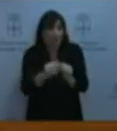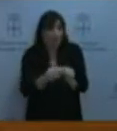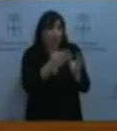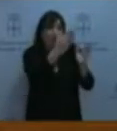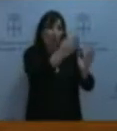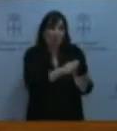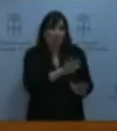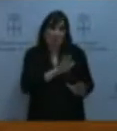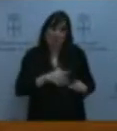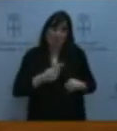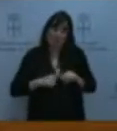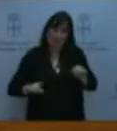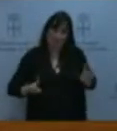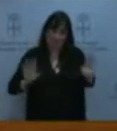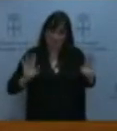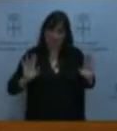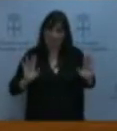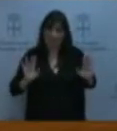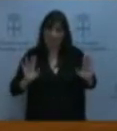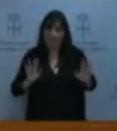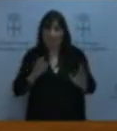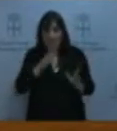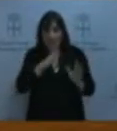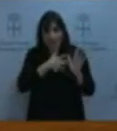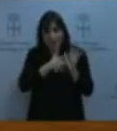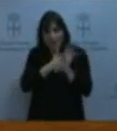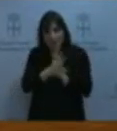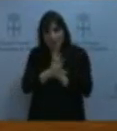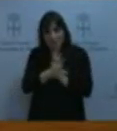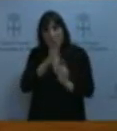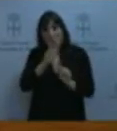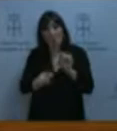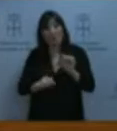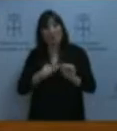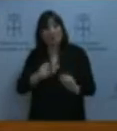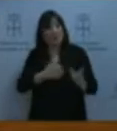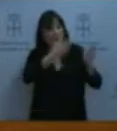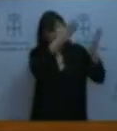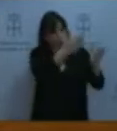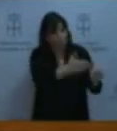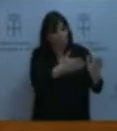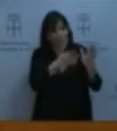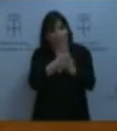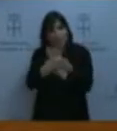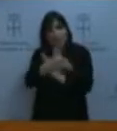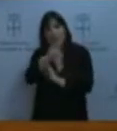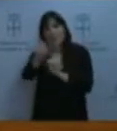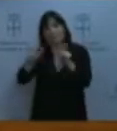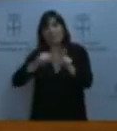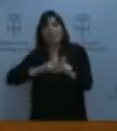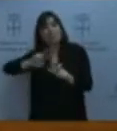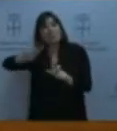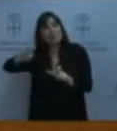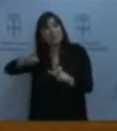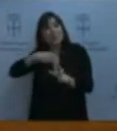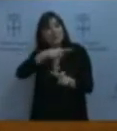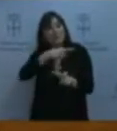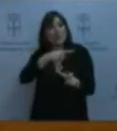ahora, para que explique usted en su momento a otros autónomos por qué va a decir que no a la enmienda que nosotros proponemos.